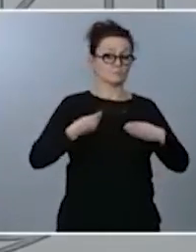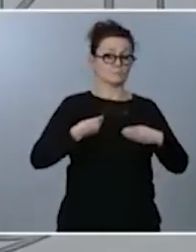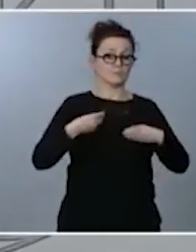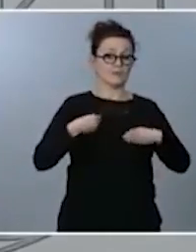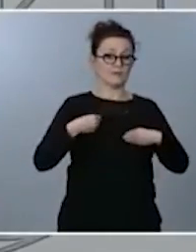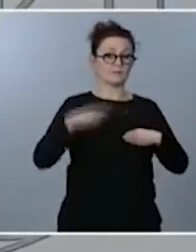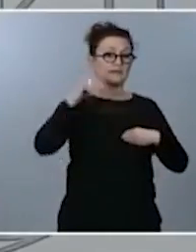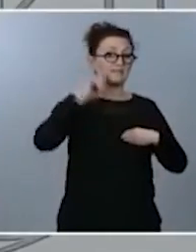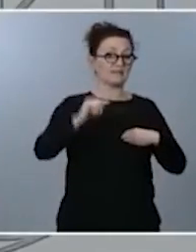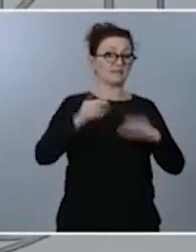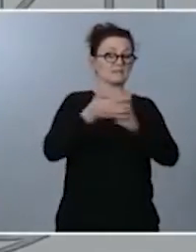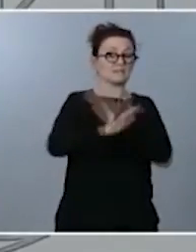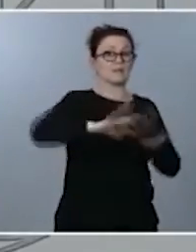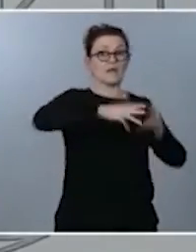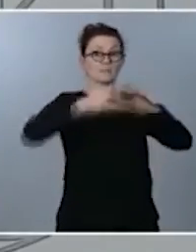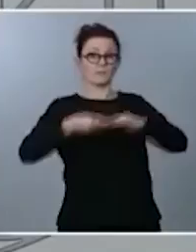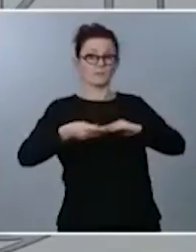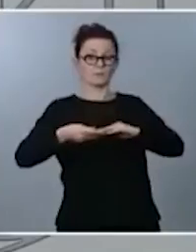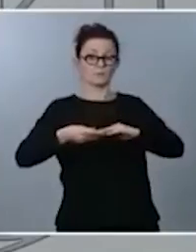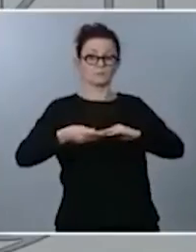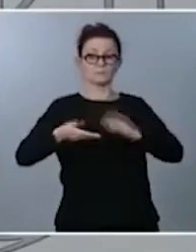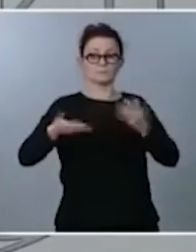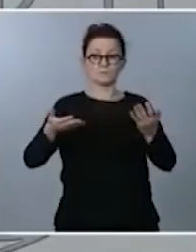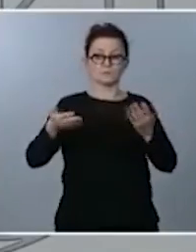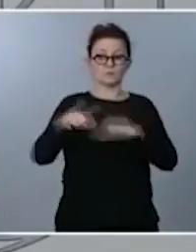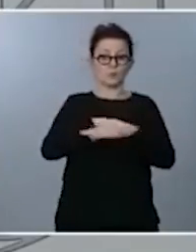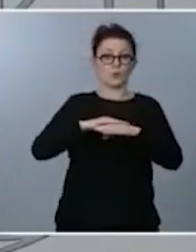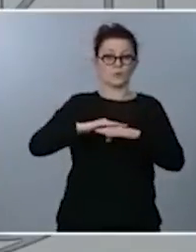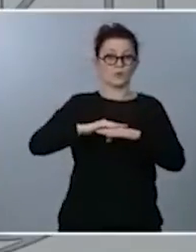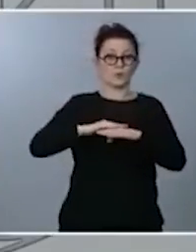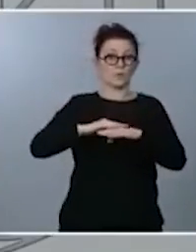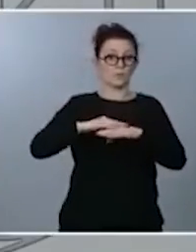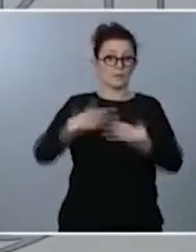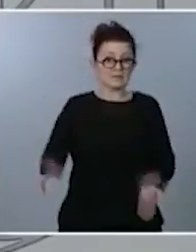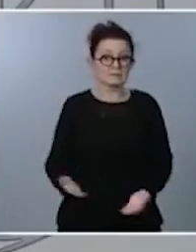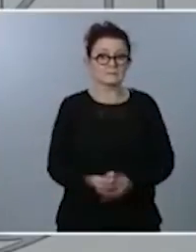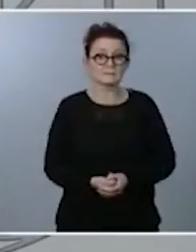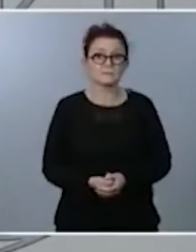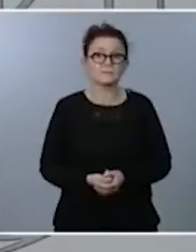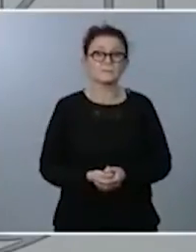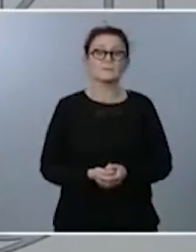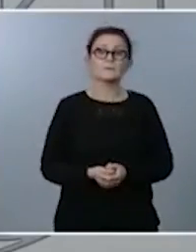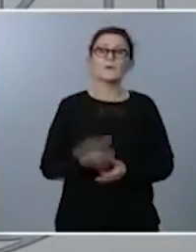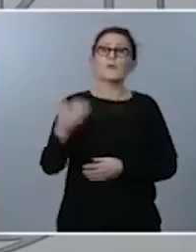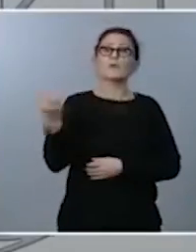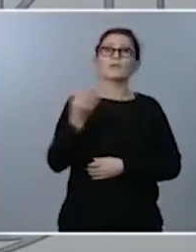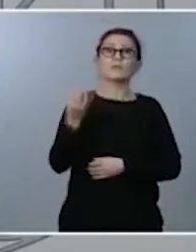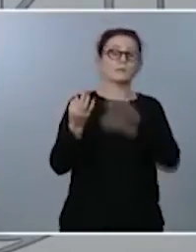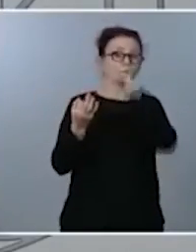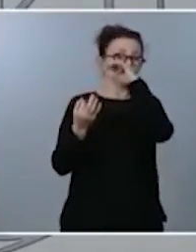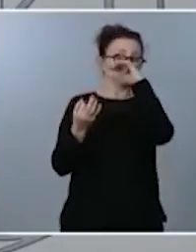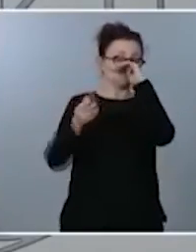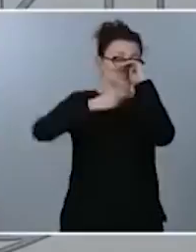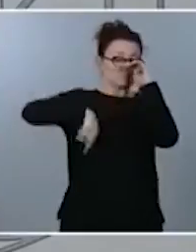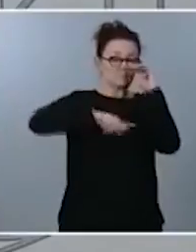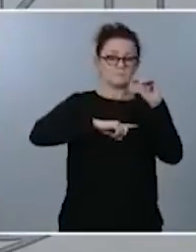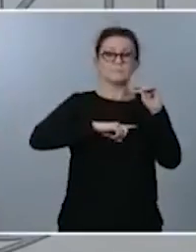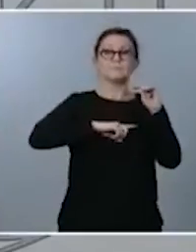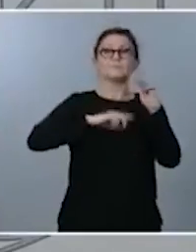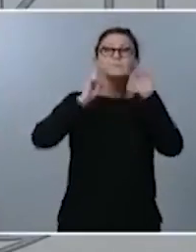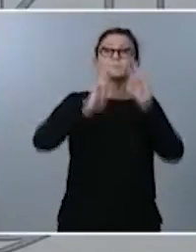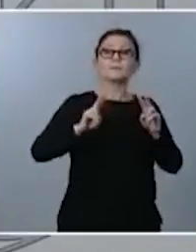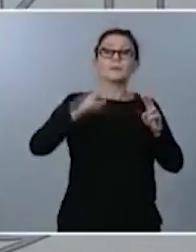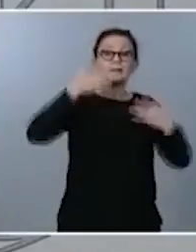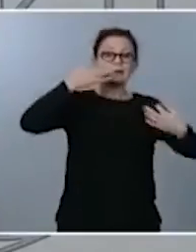la tarea de un gobierno pues mucho más tenemos que ser capaces de ser atentos a la realidad estar permanentemente